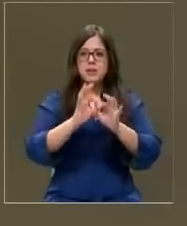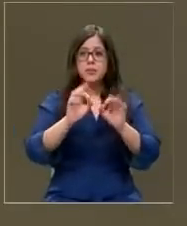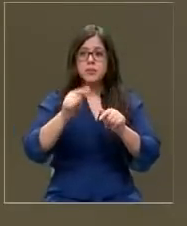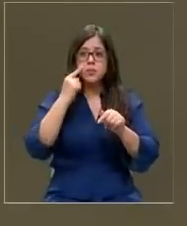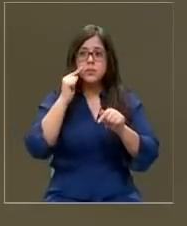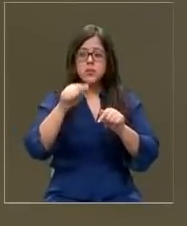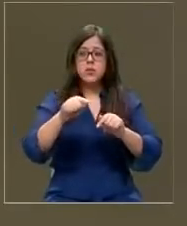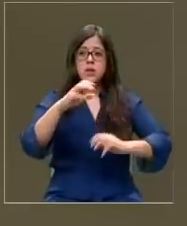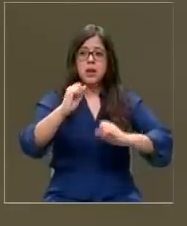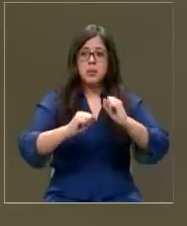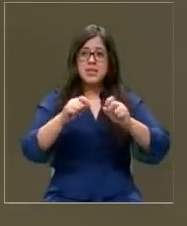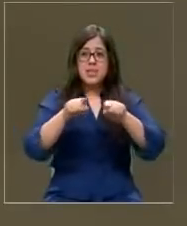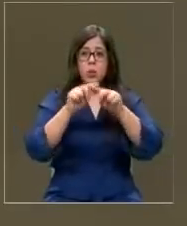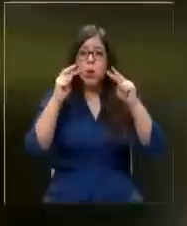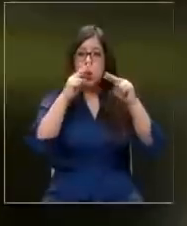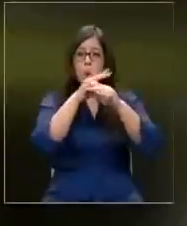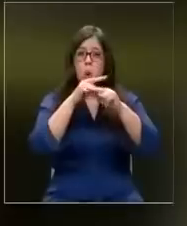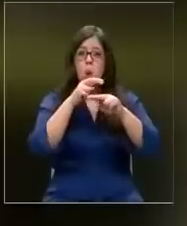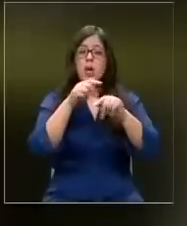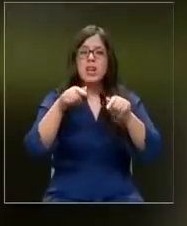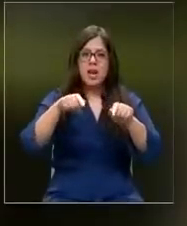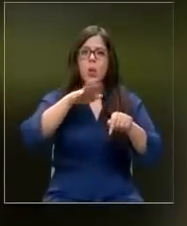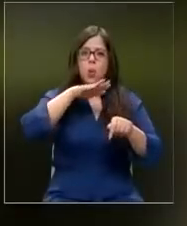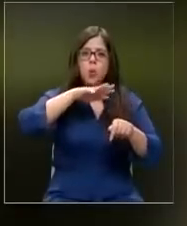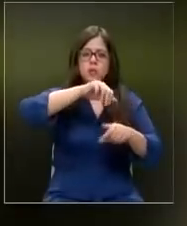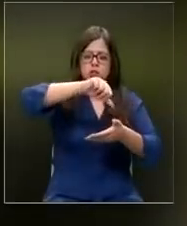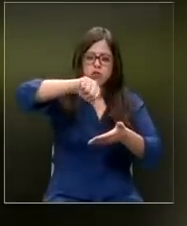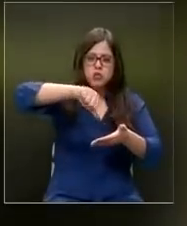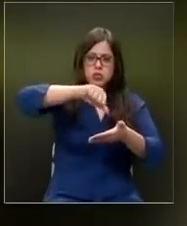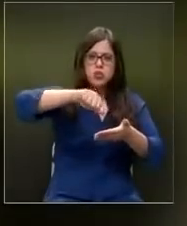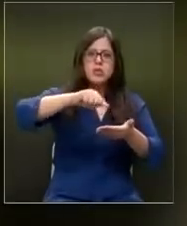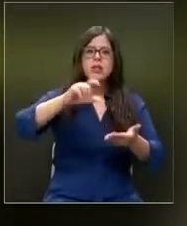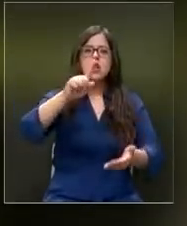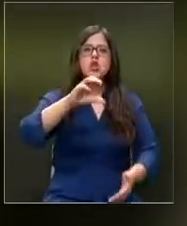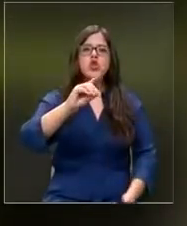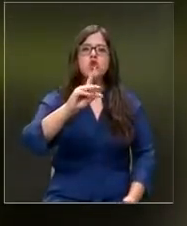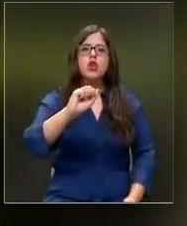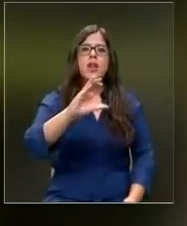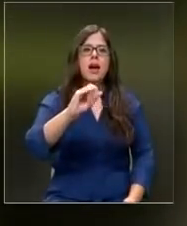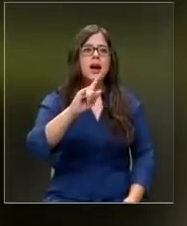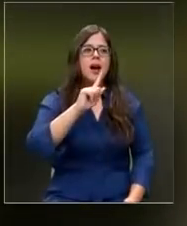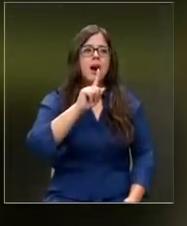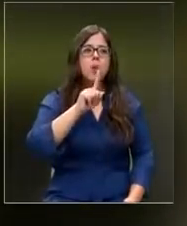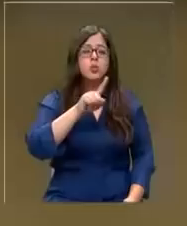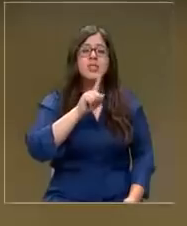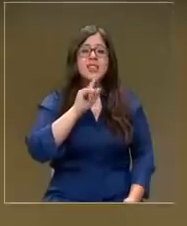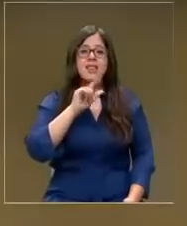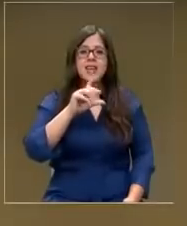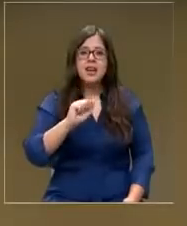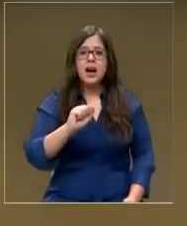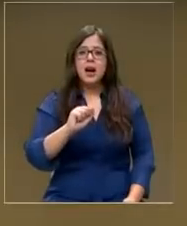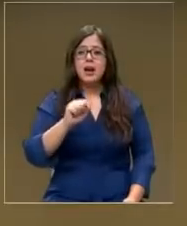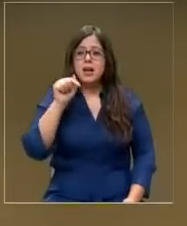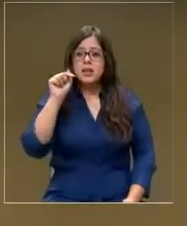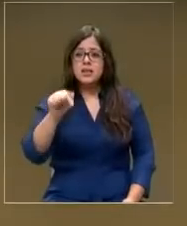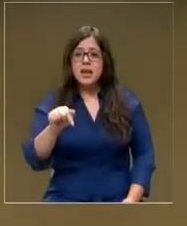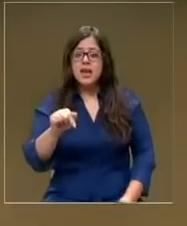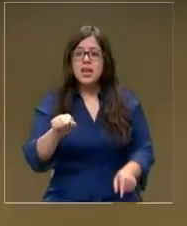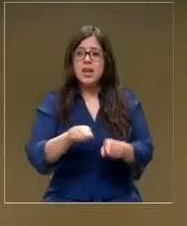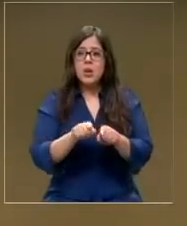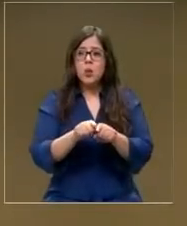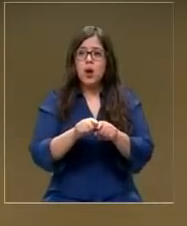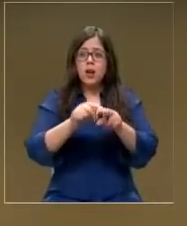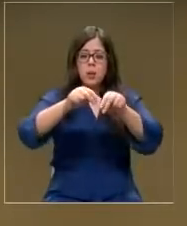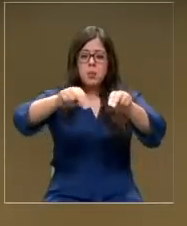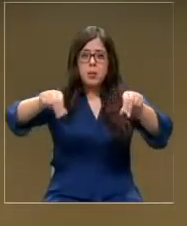planta de tratamientos de olores que usa este compuesto químico de soda cáustica, según informó Esval, y que por razones que se investigan quedó esa traza de esta